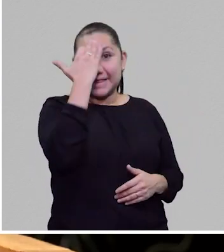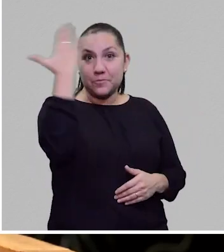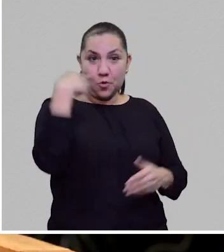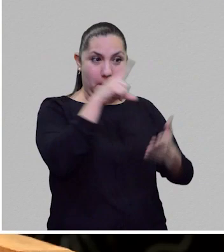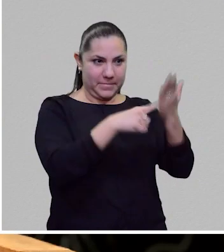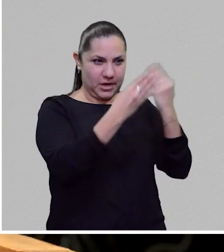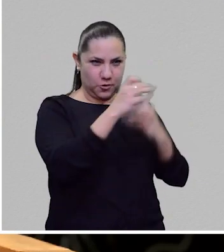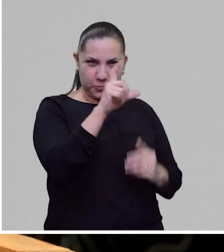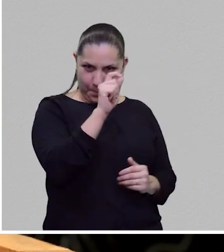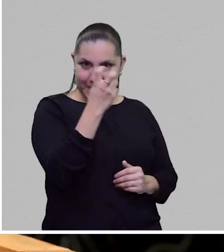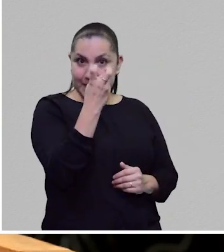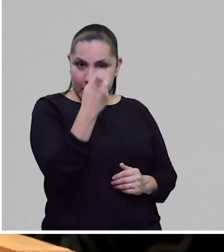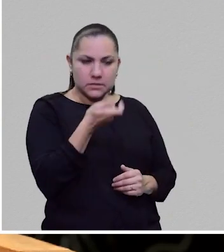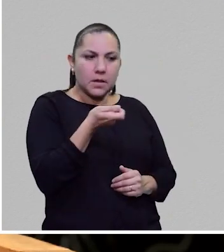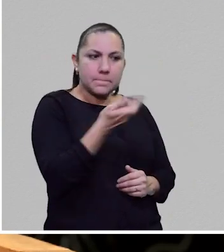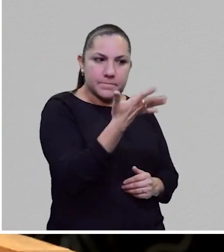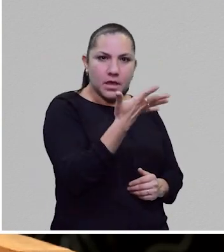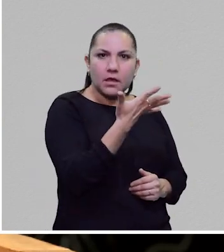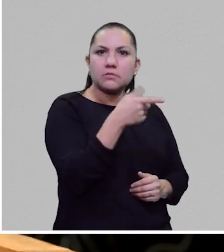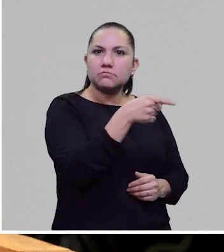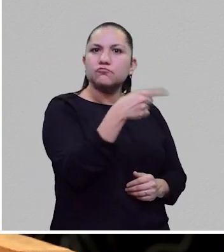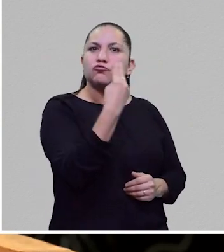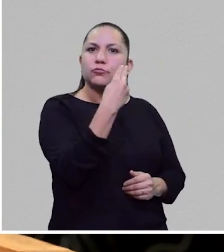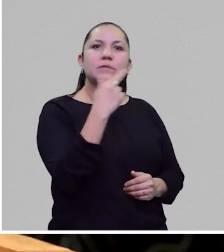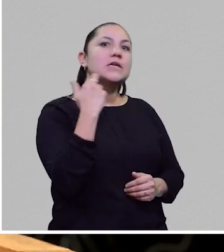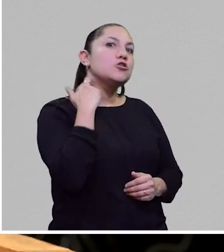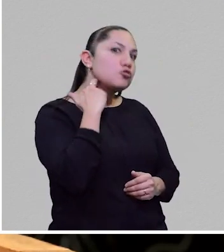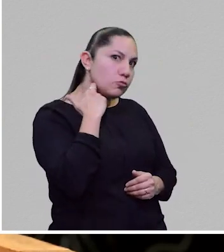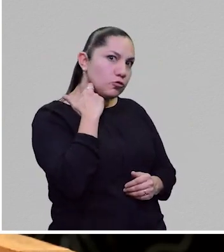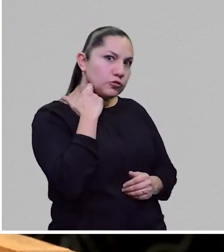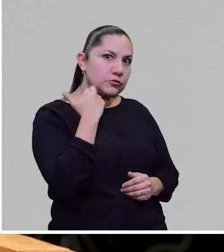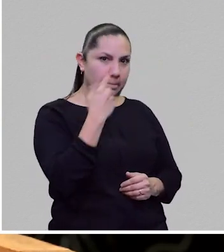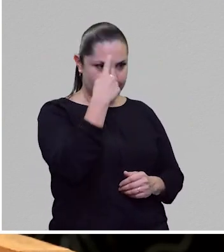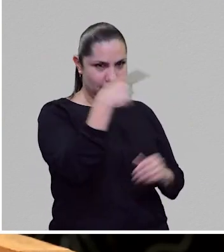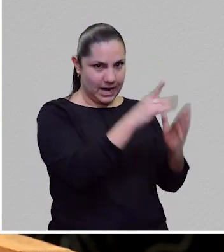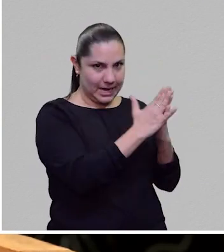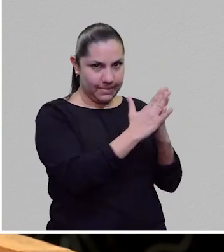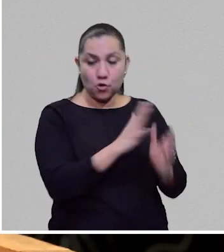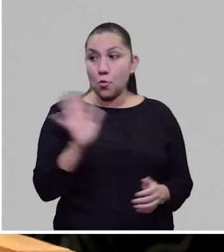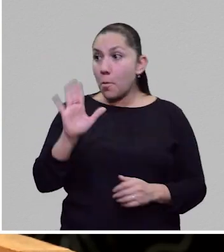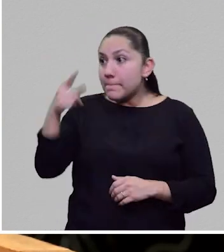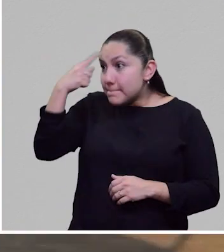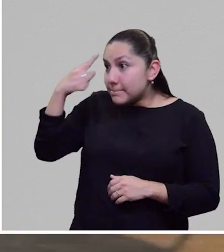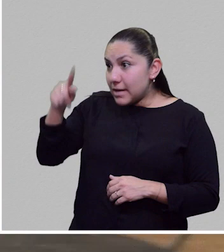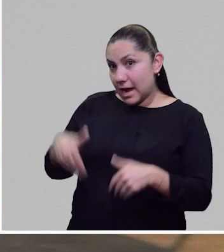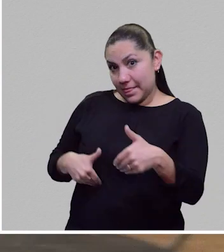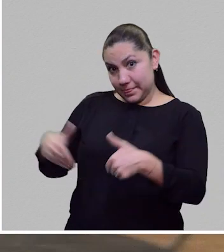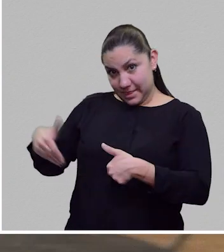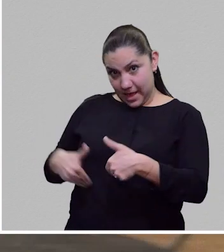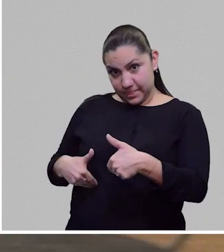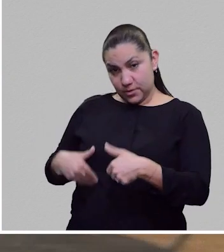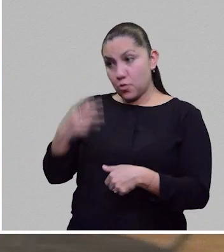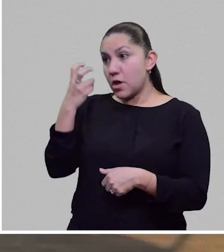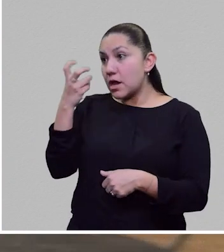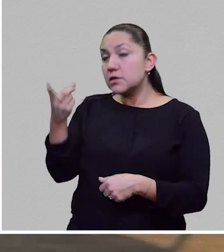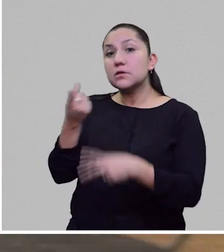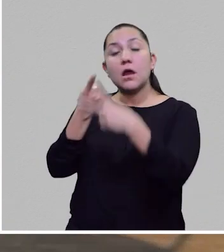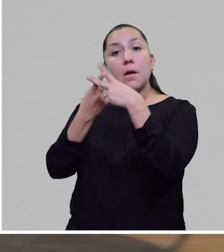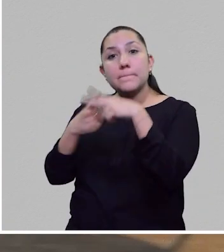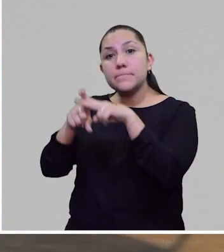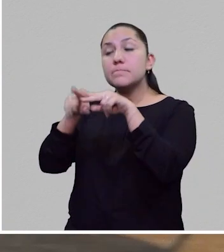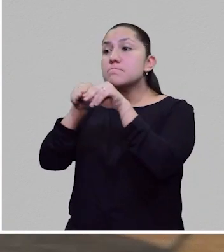acuña el término robot para este libro donde… Es un obra de teatro que se monta en 1920, se estrena en